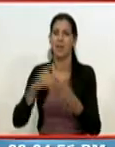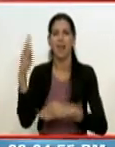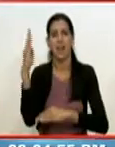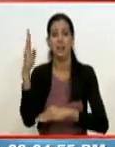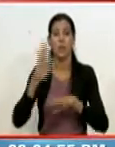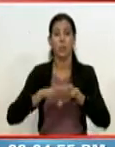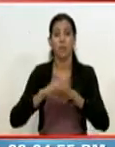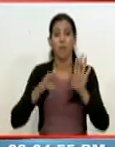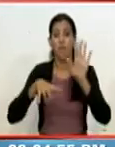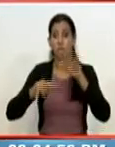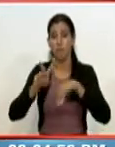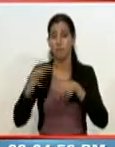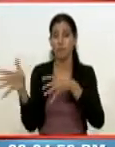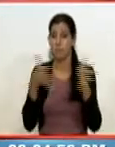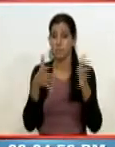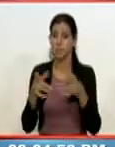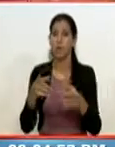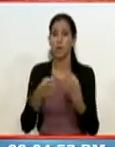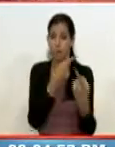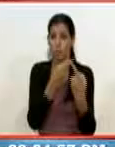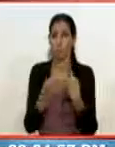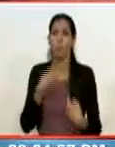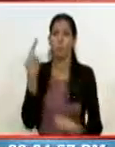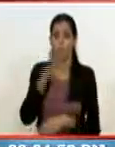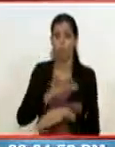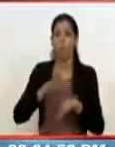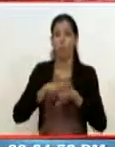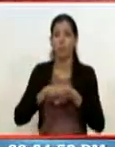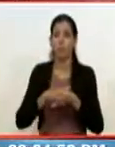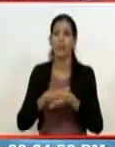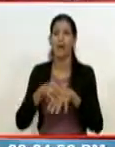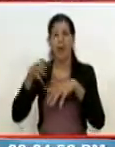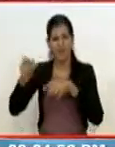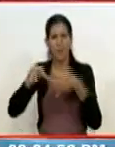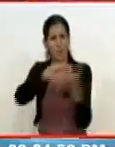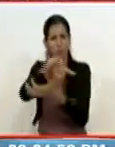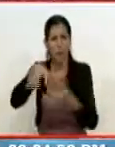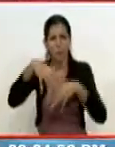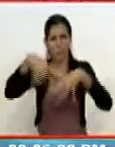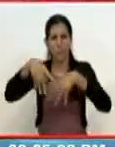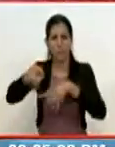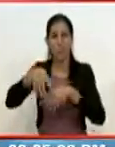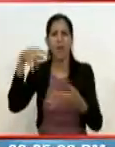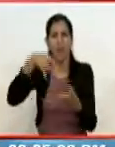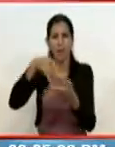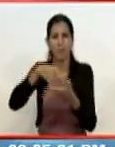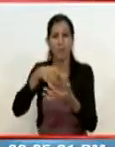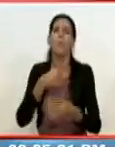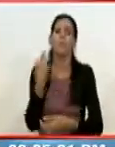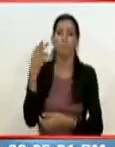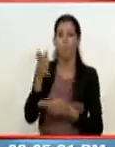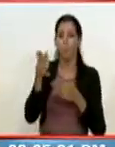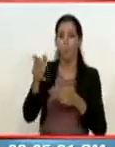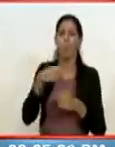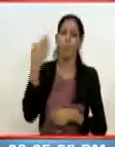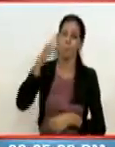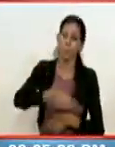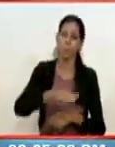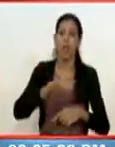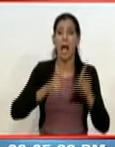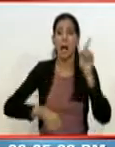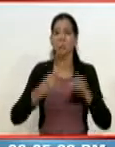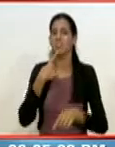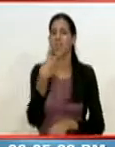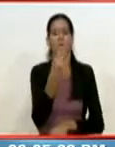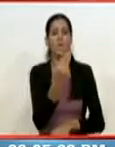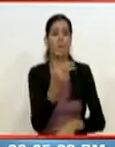12 de marzo, el novio murió asesinado en medio de una guarimba en el estado Carabobo. Hay quienes niegan esta y